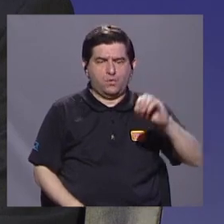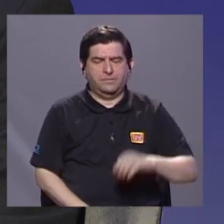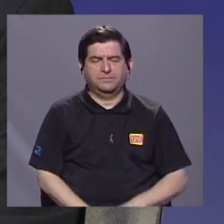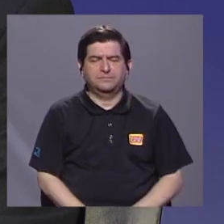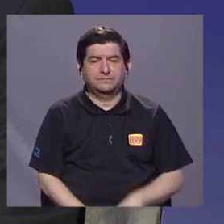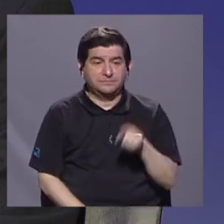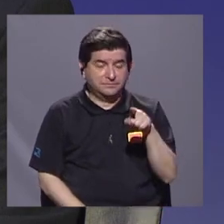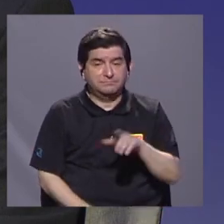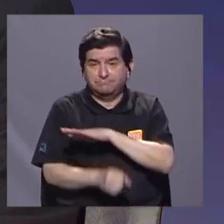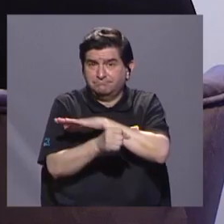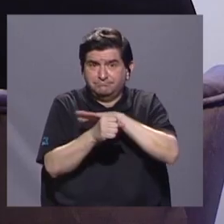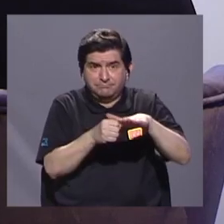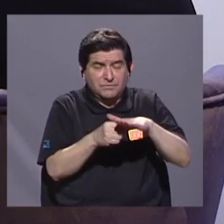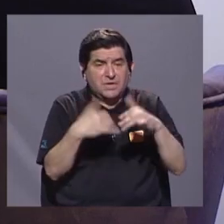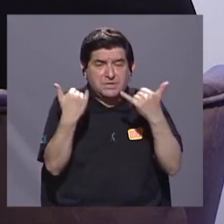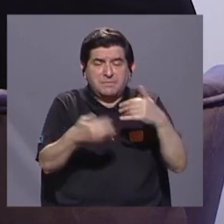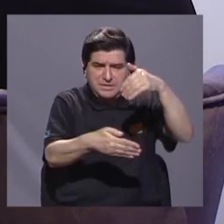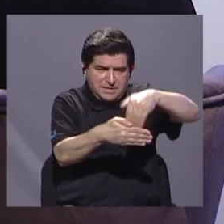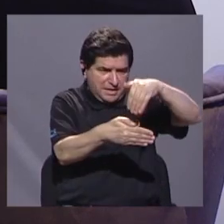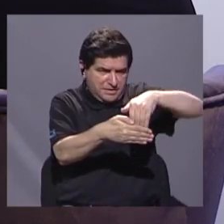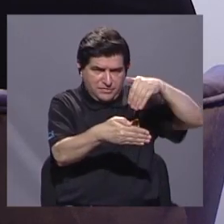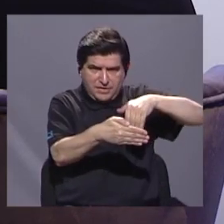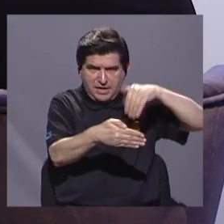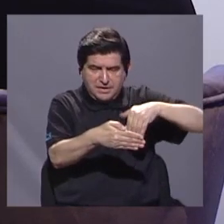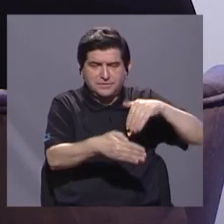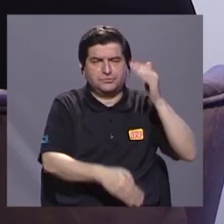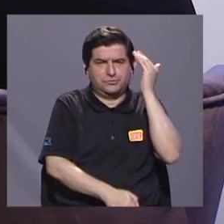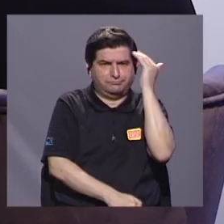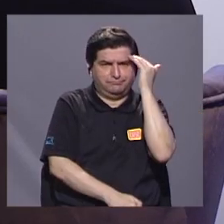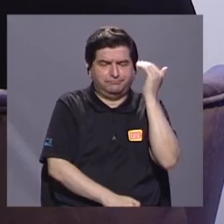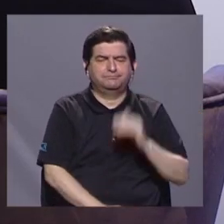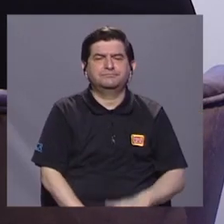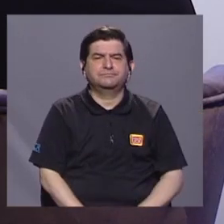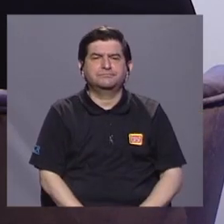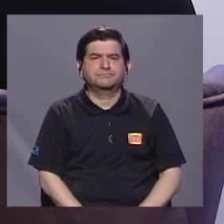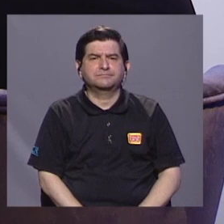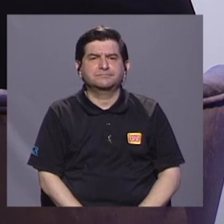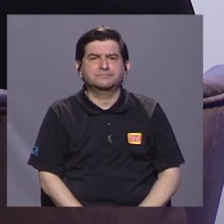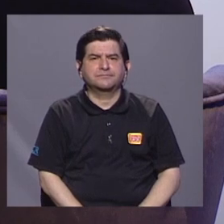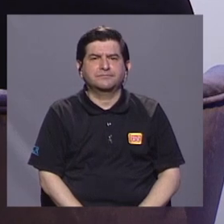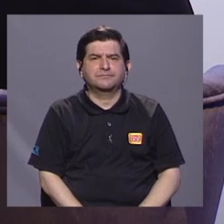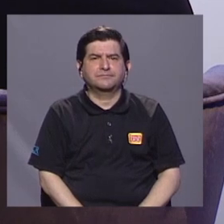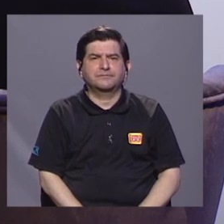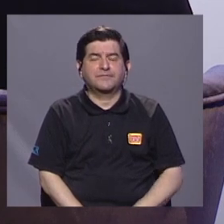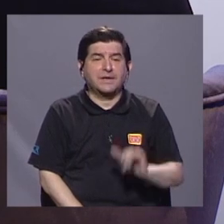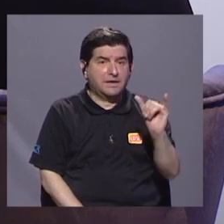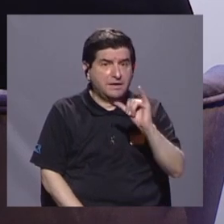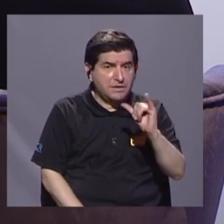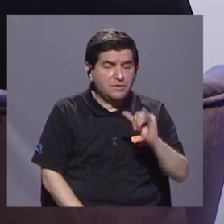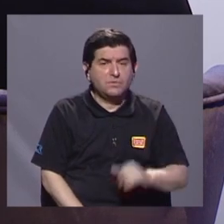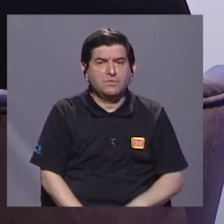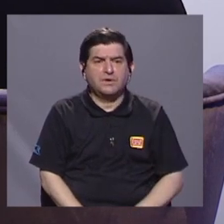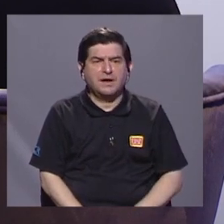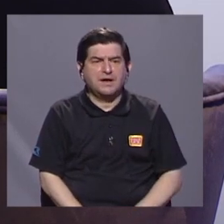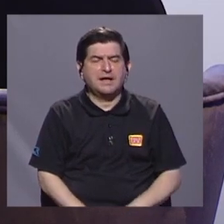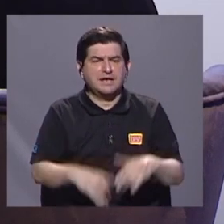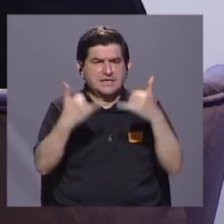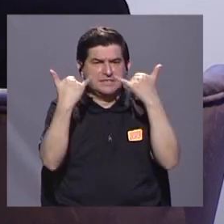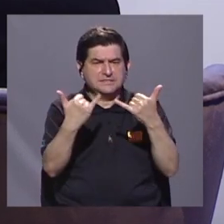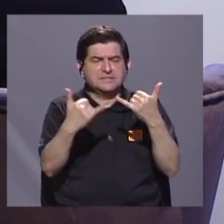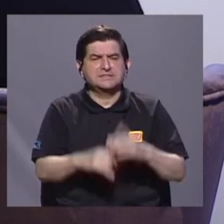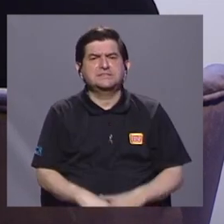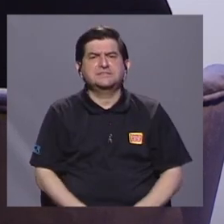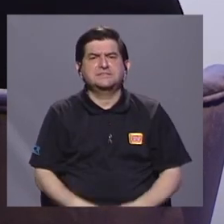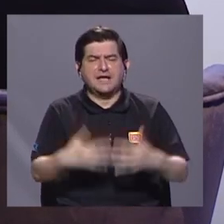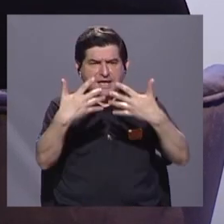completamente documentados y también están debidamente informadas las